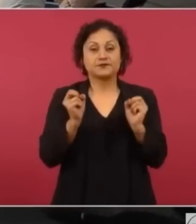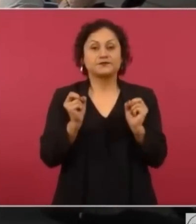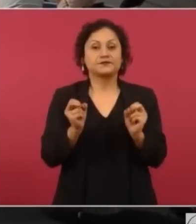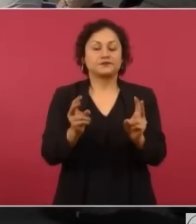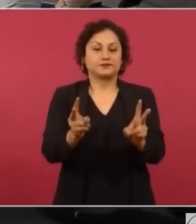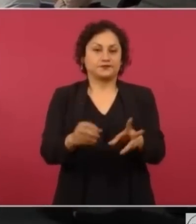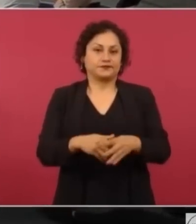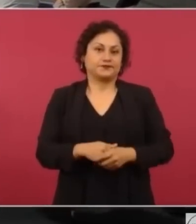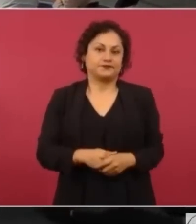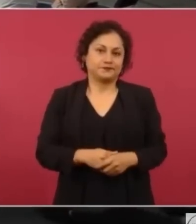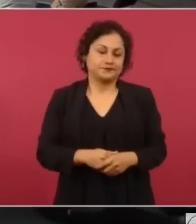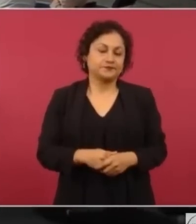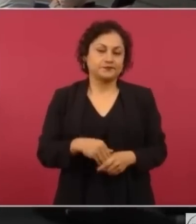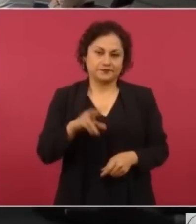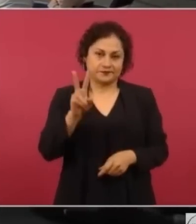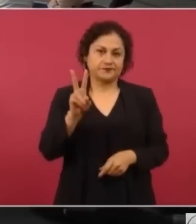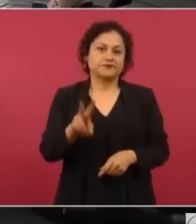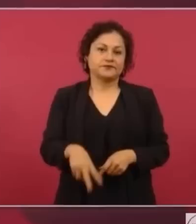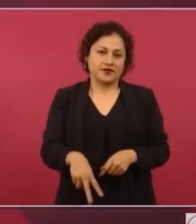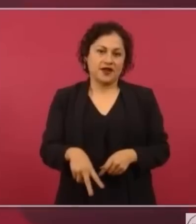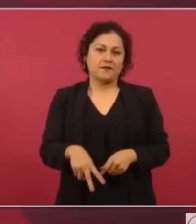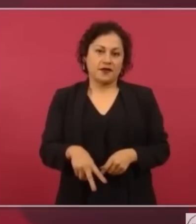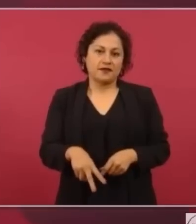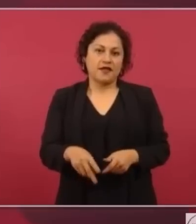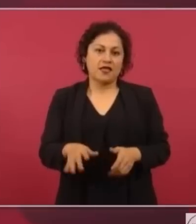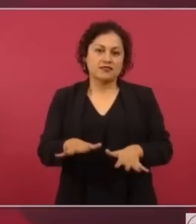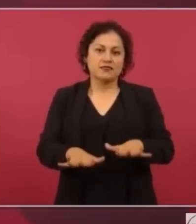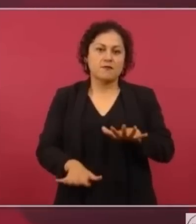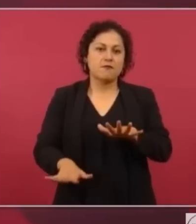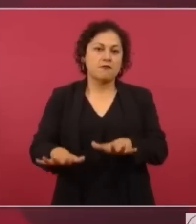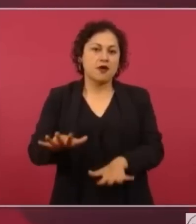muy manejado de acuerdo a intereses.